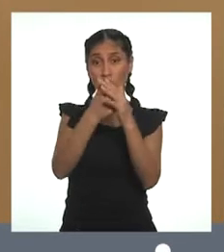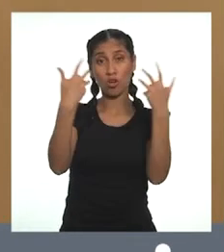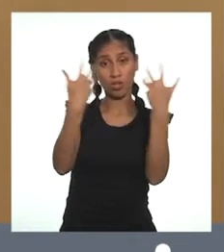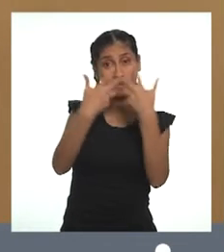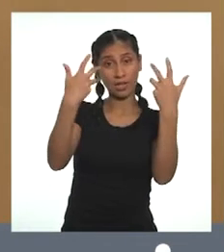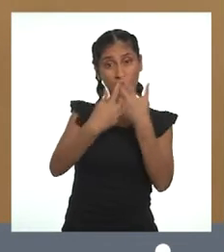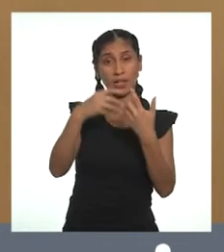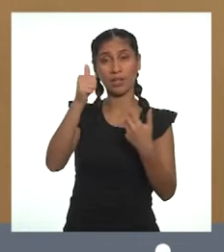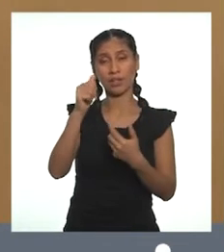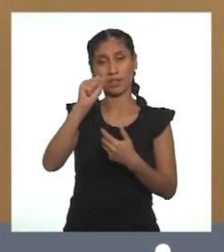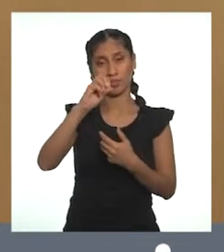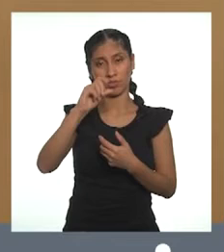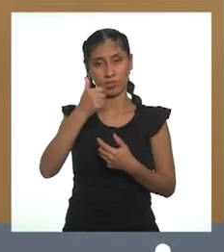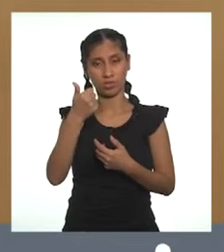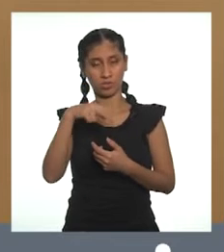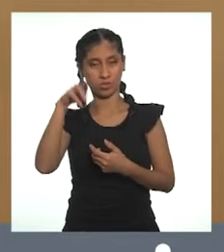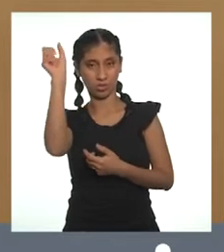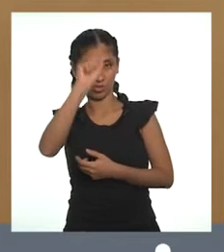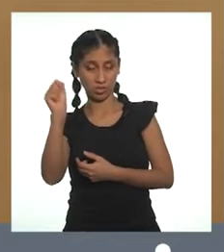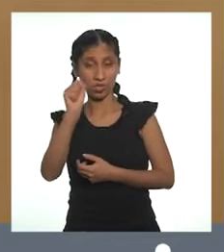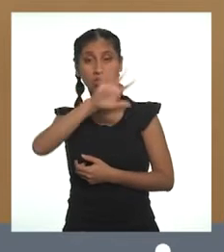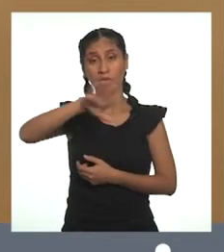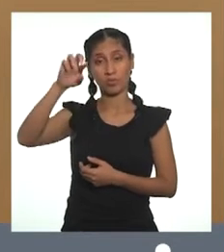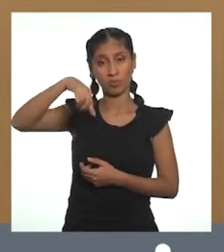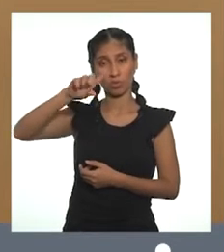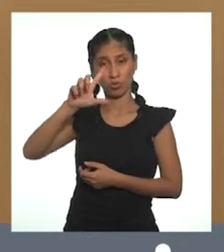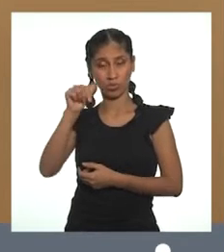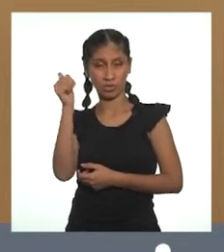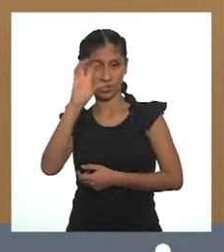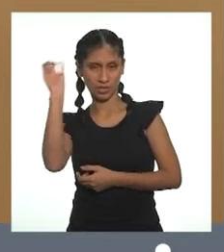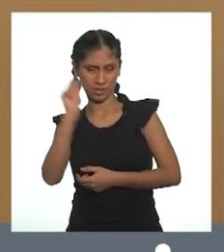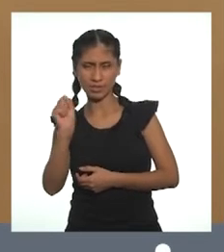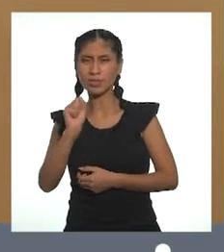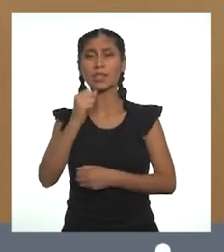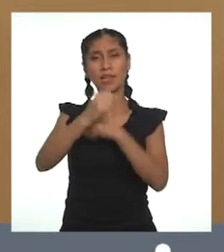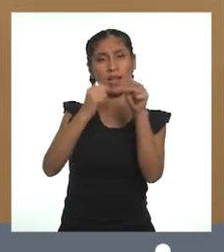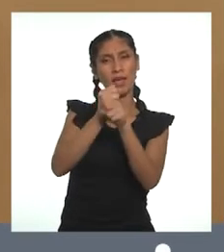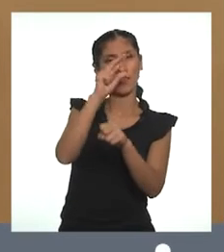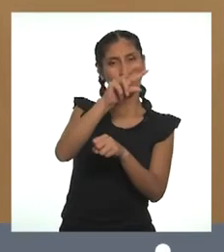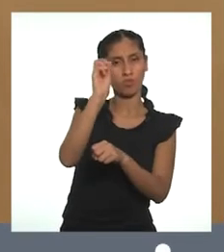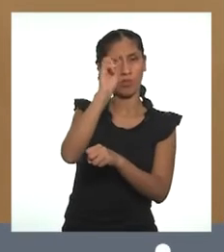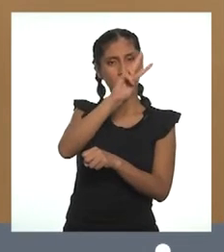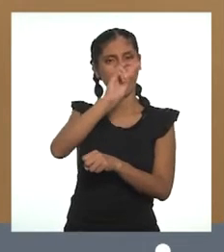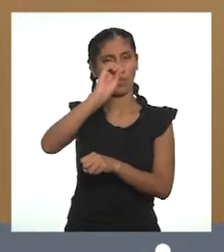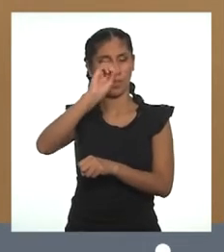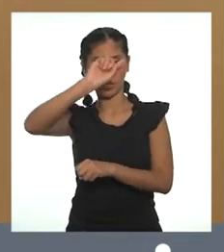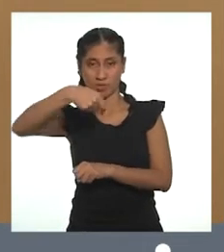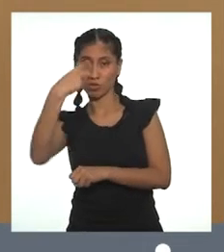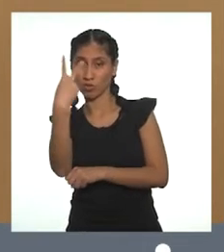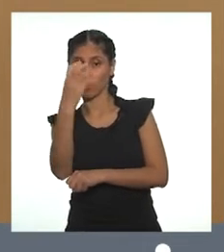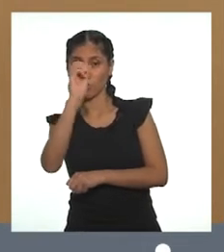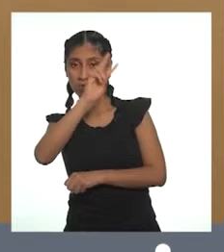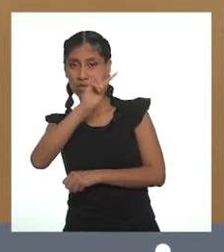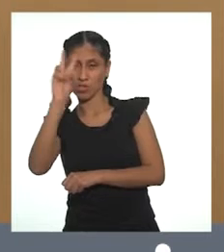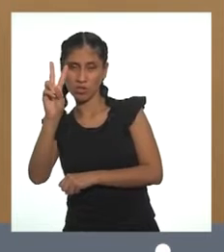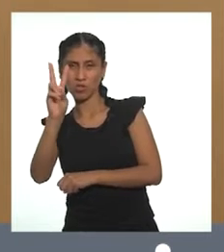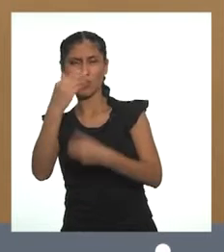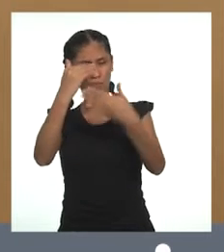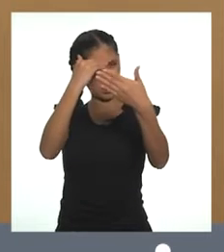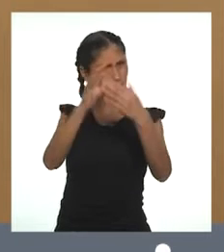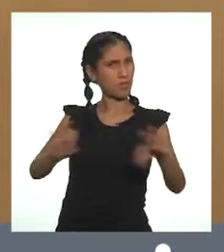Inversiones en Asociaciones Público-Privadas 2020-2022, considera importantes